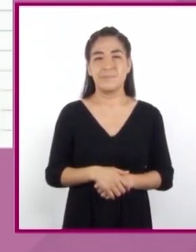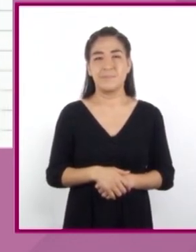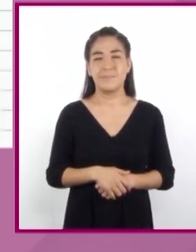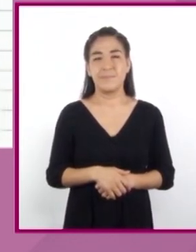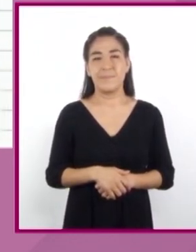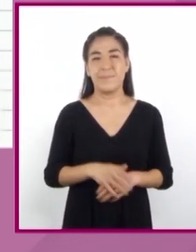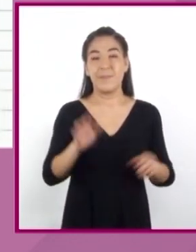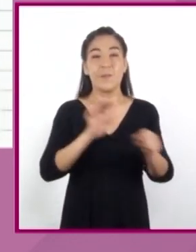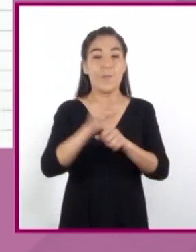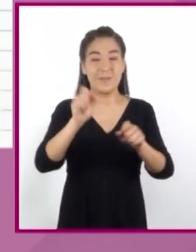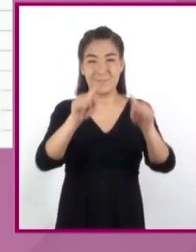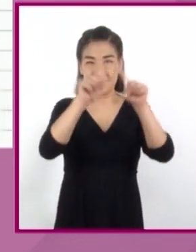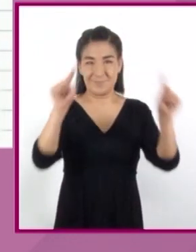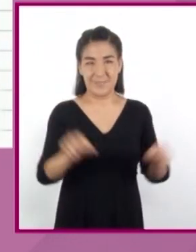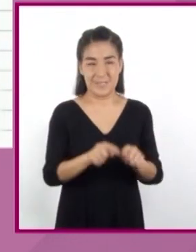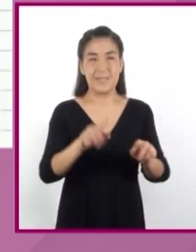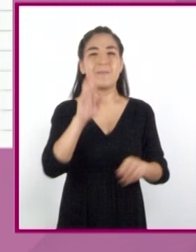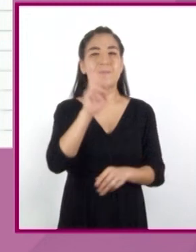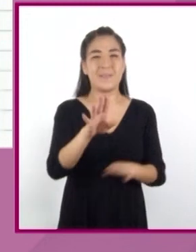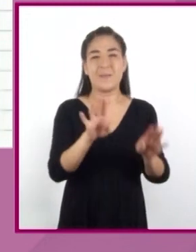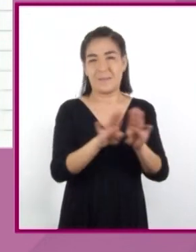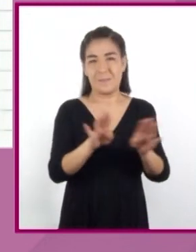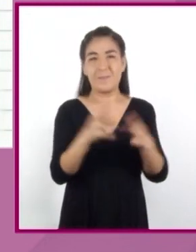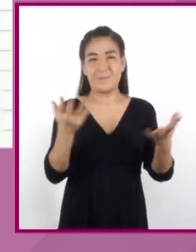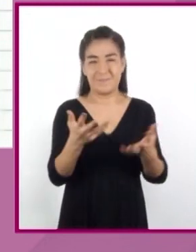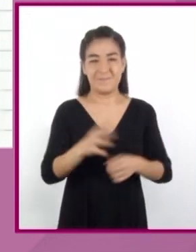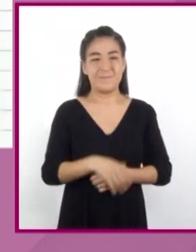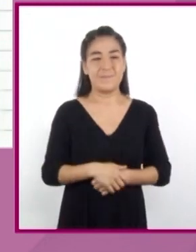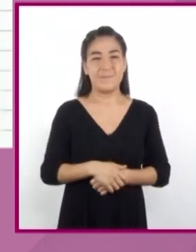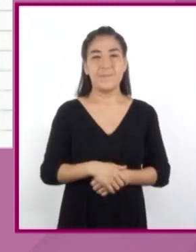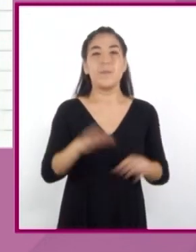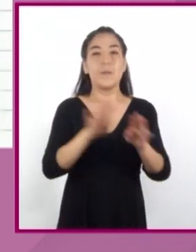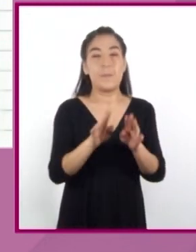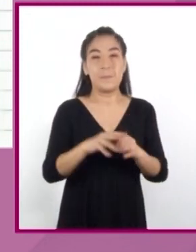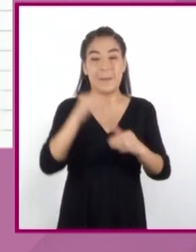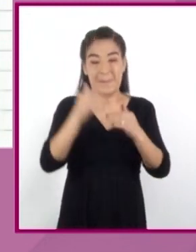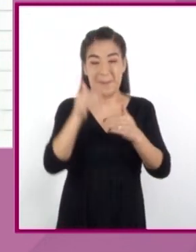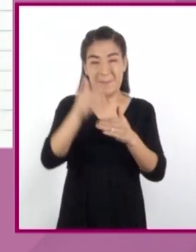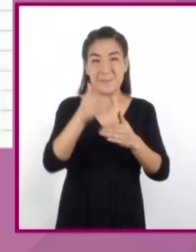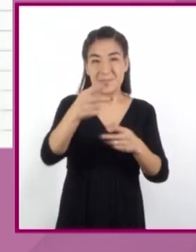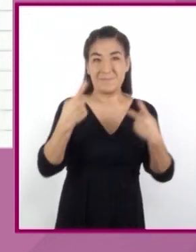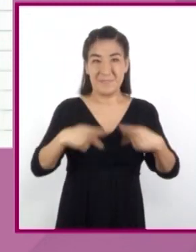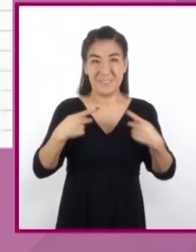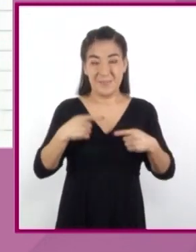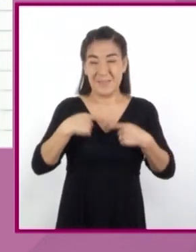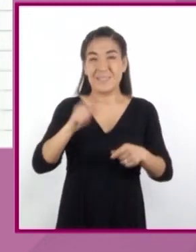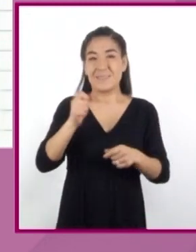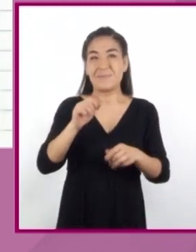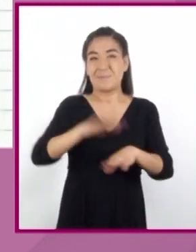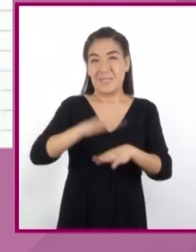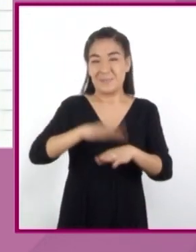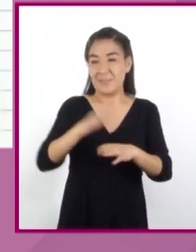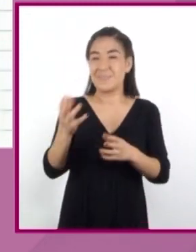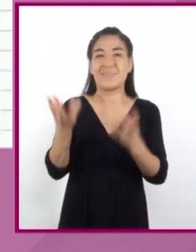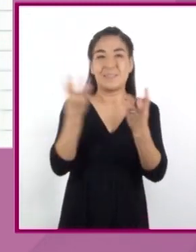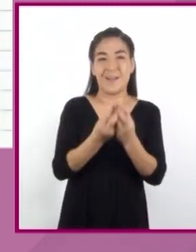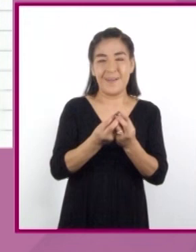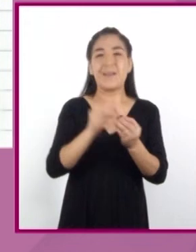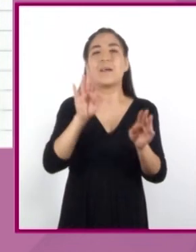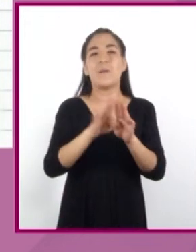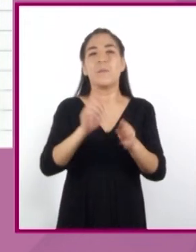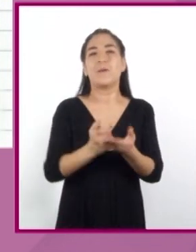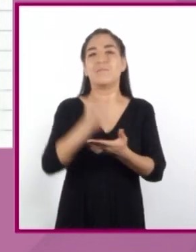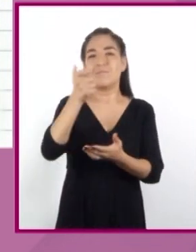Nuestra tabla de variación quedó de la siguiente manera. Conforme se va incrementando la cantidad de personas, el costo por el servicio se